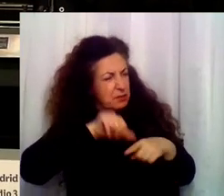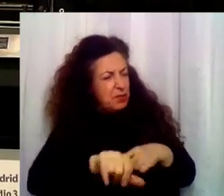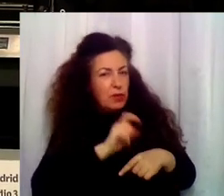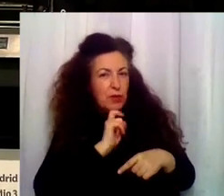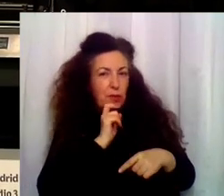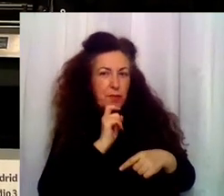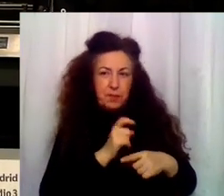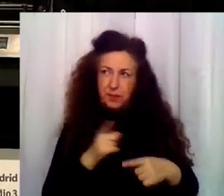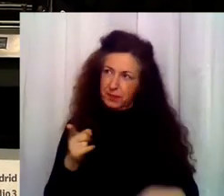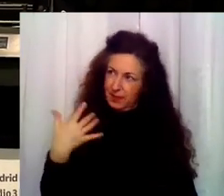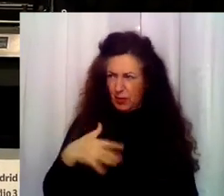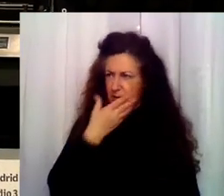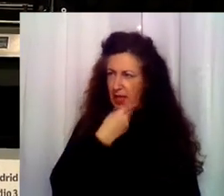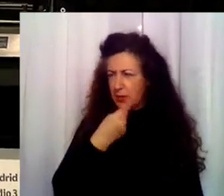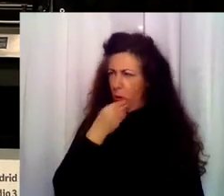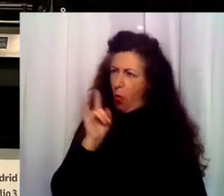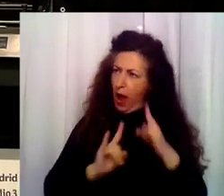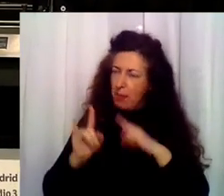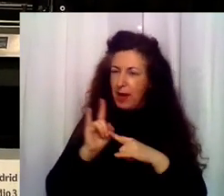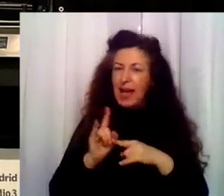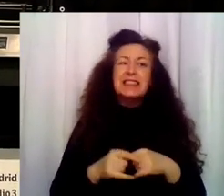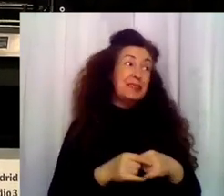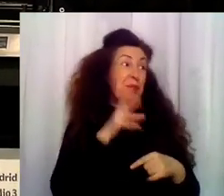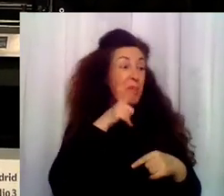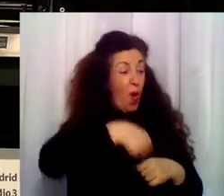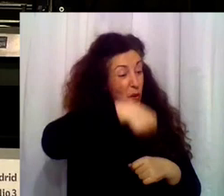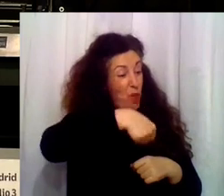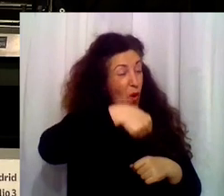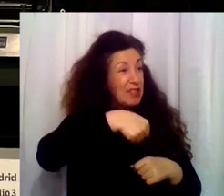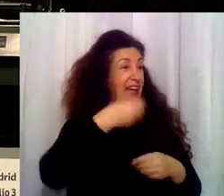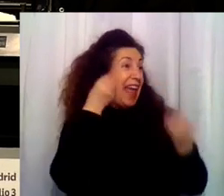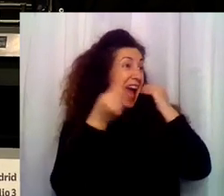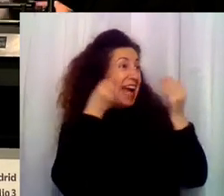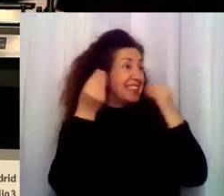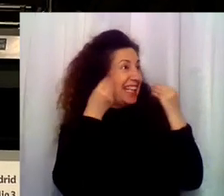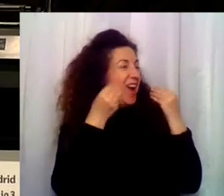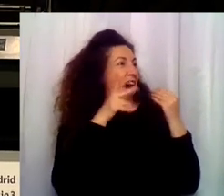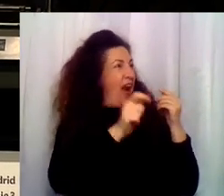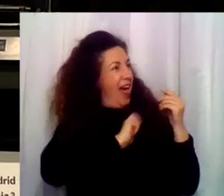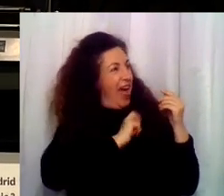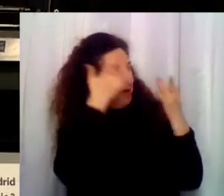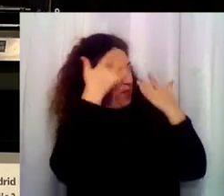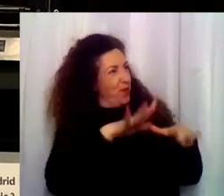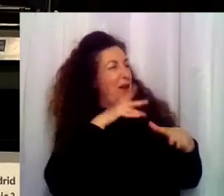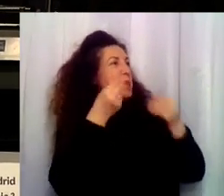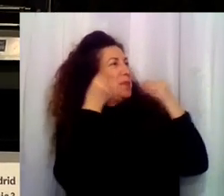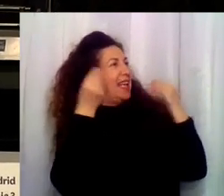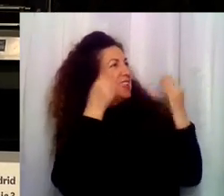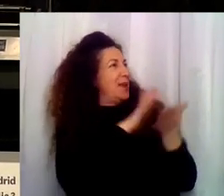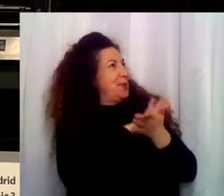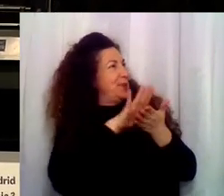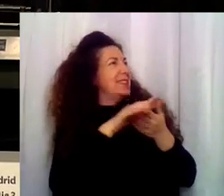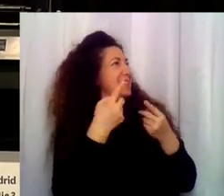guapa, ¿eh? ¿Ah, sí? Sí, sí. Es que me han devuelto la bolsa de aseo. Ah, qué Hace tanto que no me pintaba que ahora me veo rara. Ay.